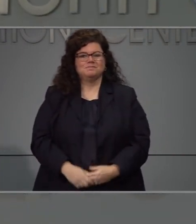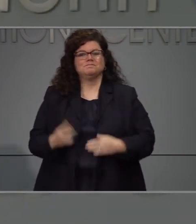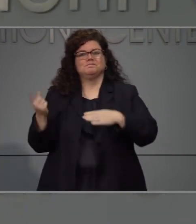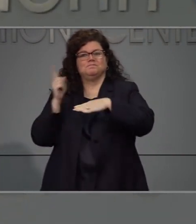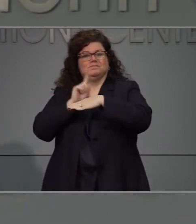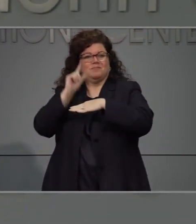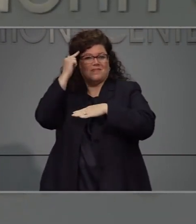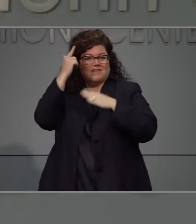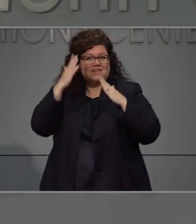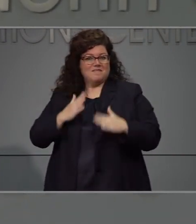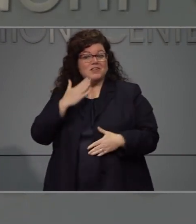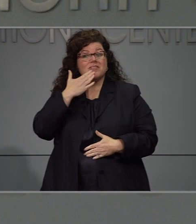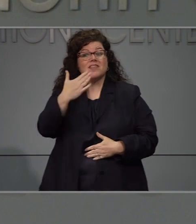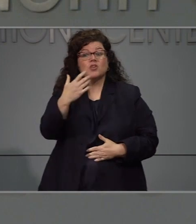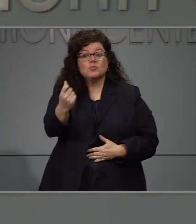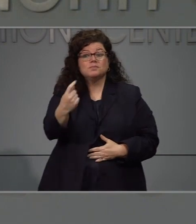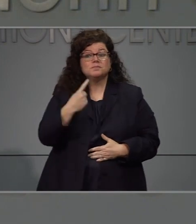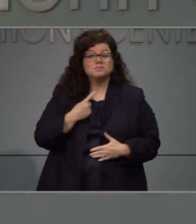Gracias la siguiente.